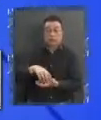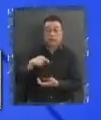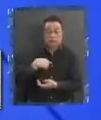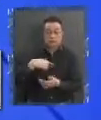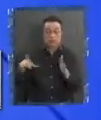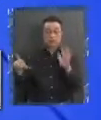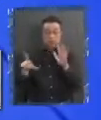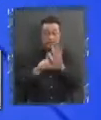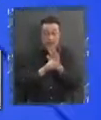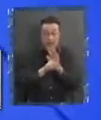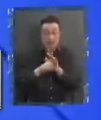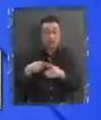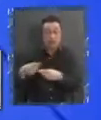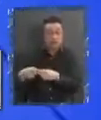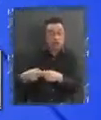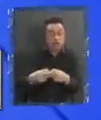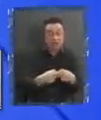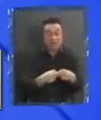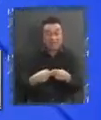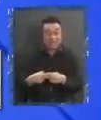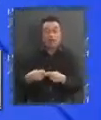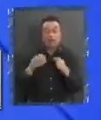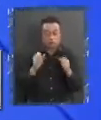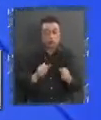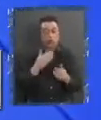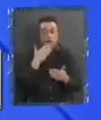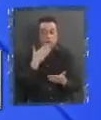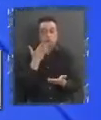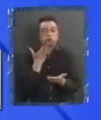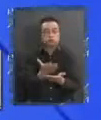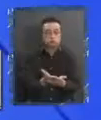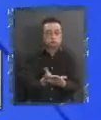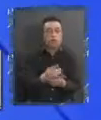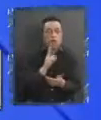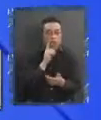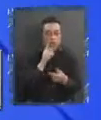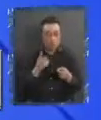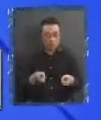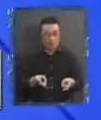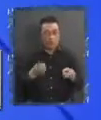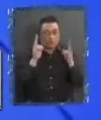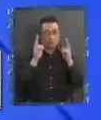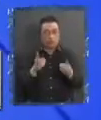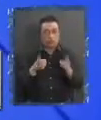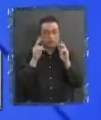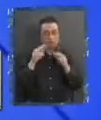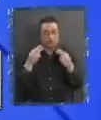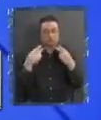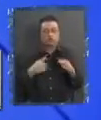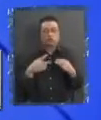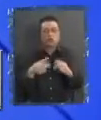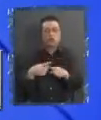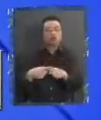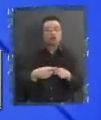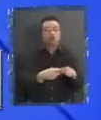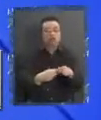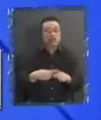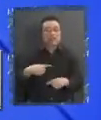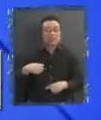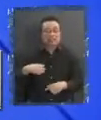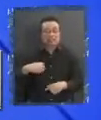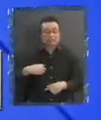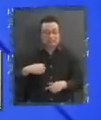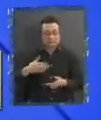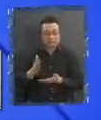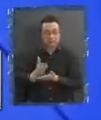colectiva, tú la puedes proponer. Va a haber derecho para la sociedad civil organizada para